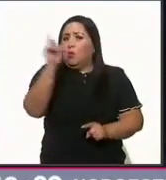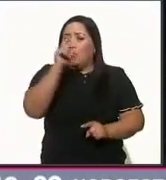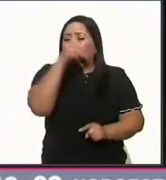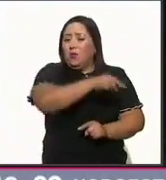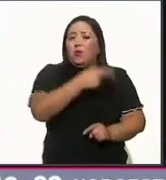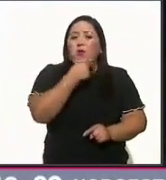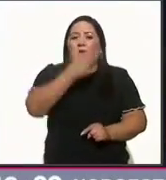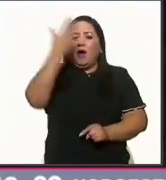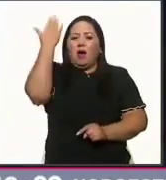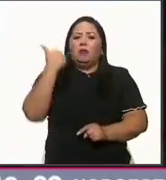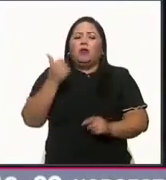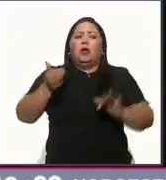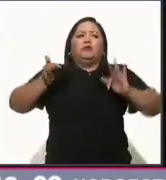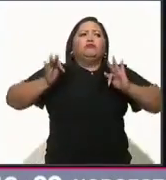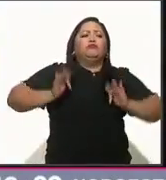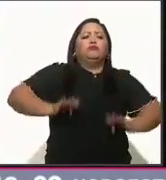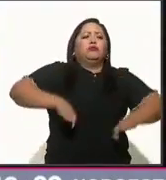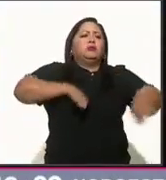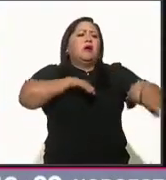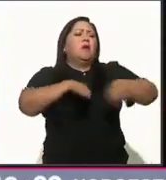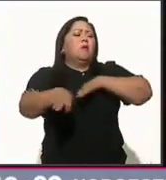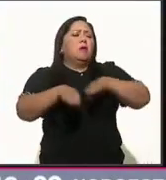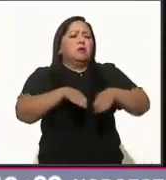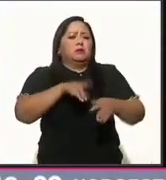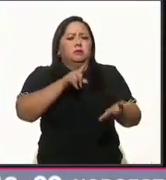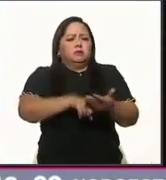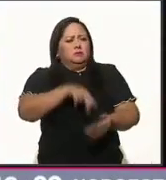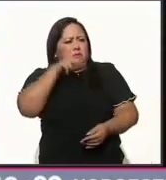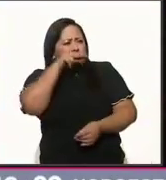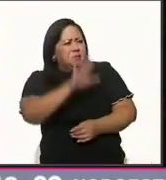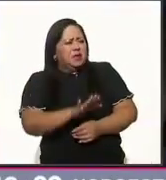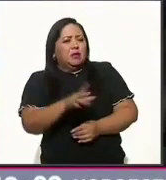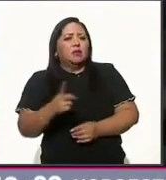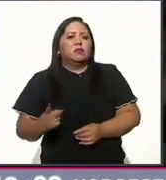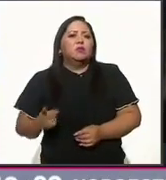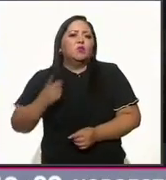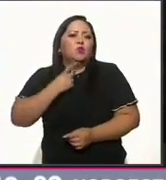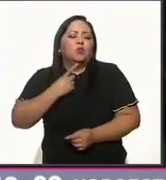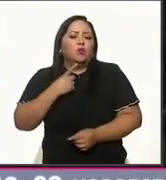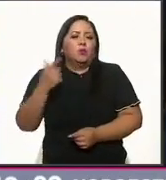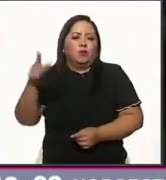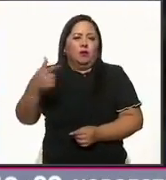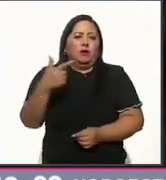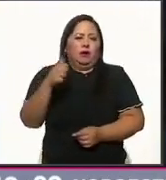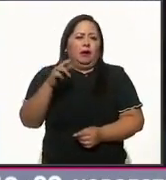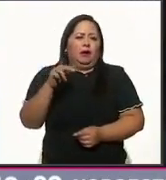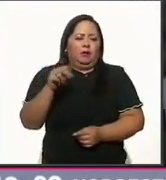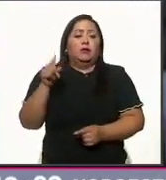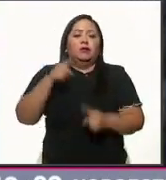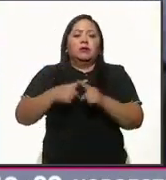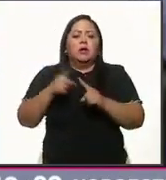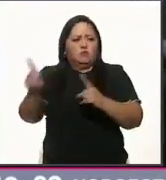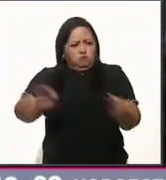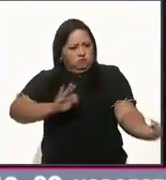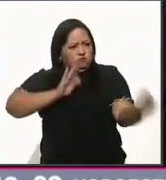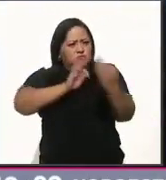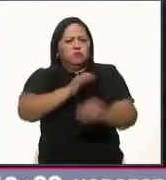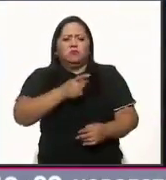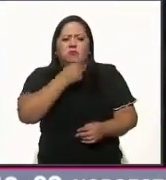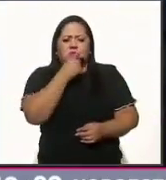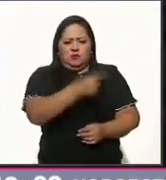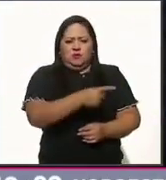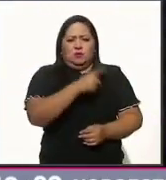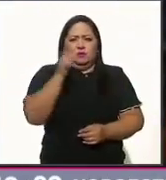se encontraba en plenitud de su poder, figuró el diputado Gerardo Fernández Noroña, quien de frente le dijo al